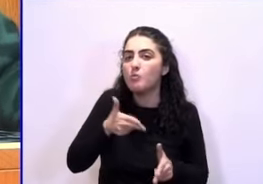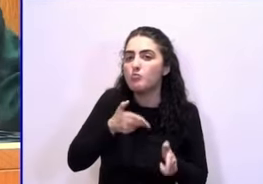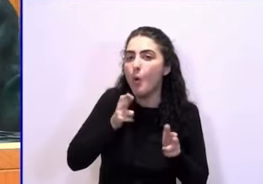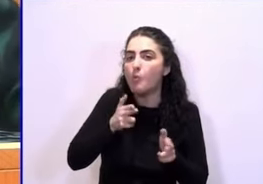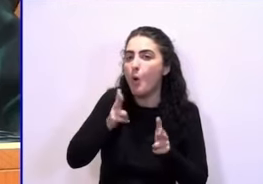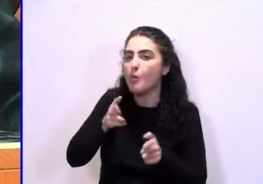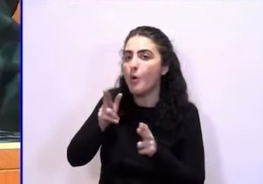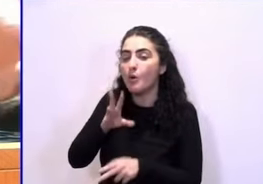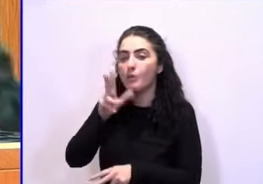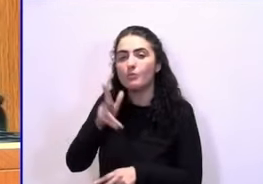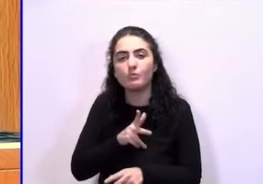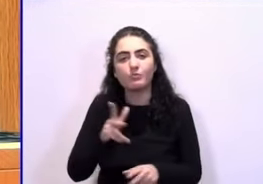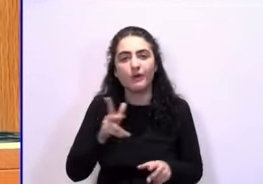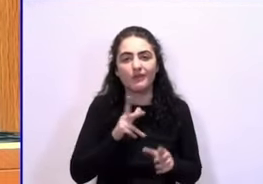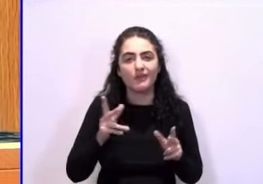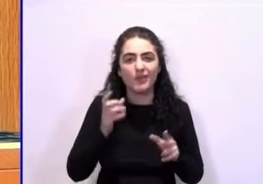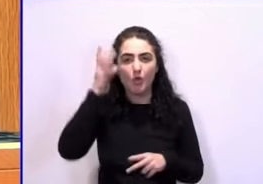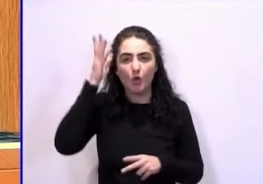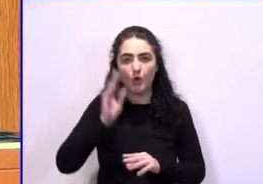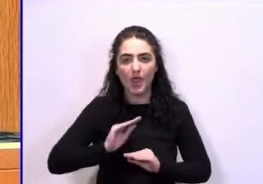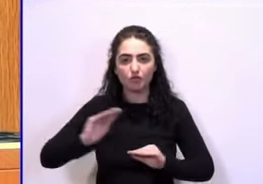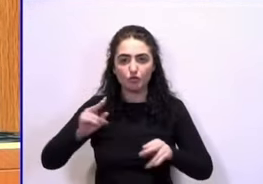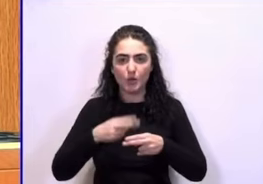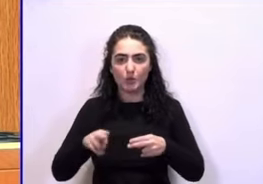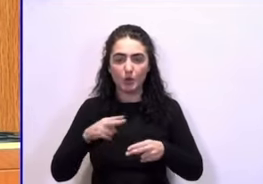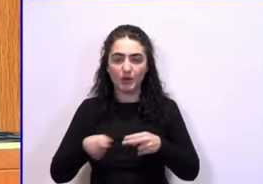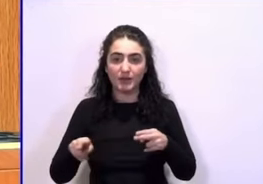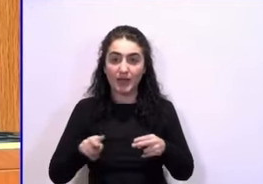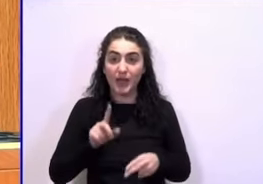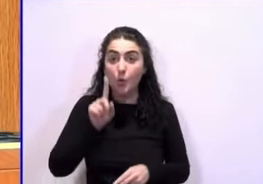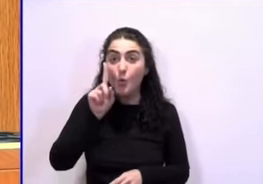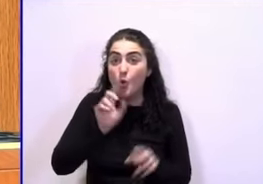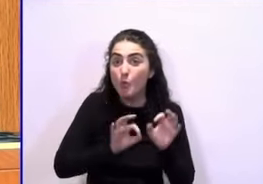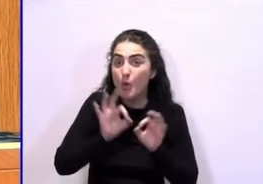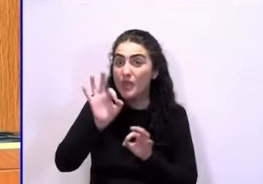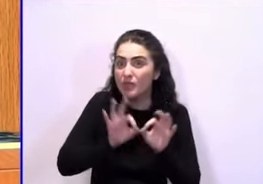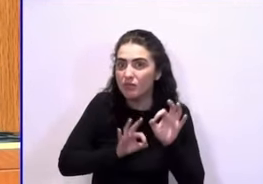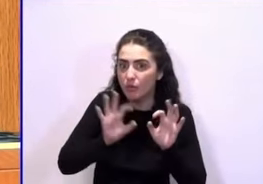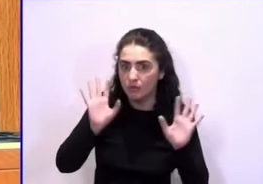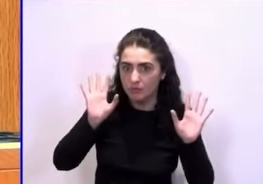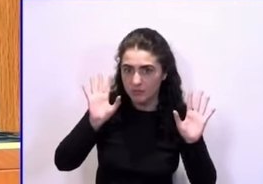ideológicas. 2.000, el 1% de la población. Y eso, donde no hubo guerra.